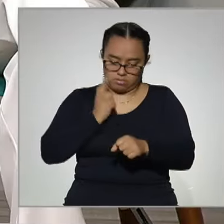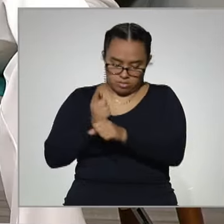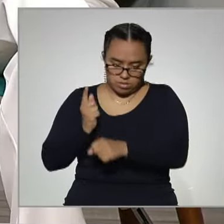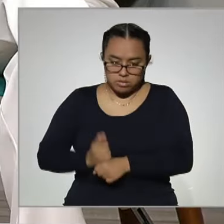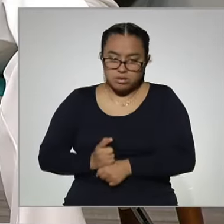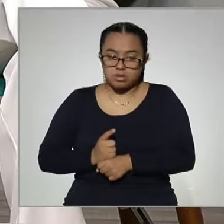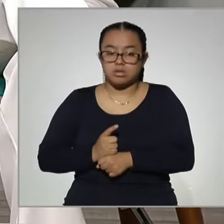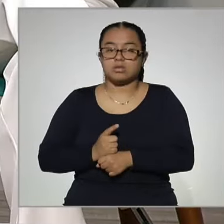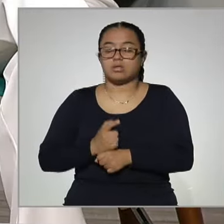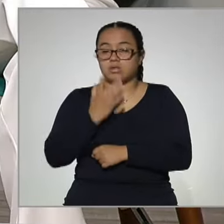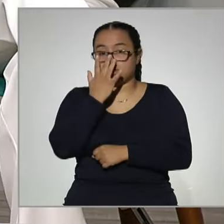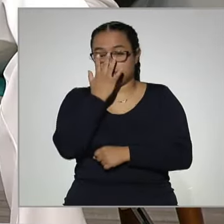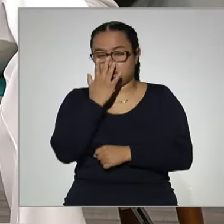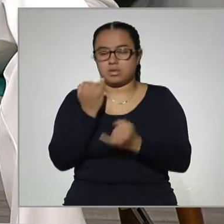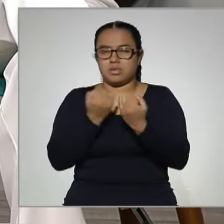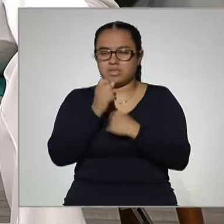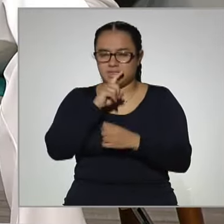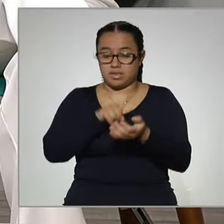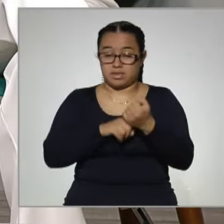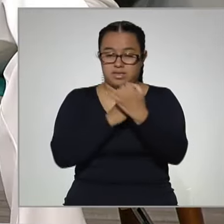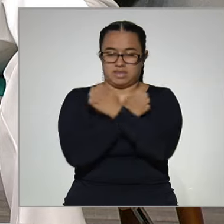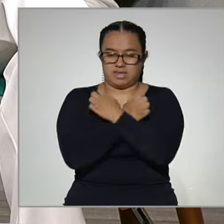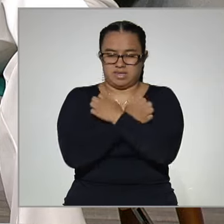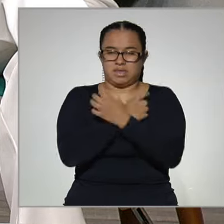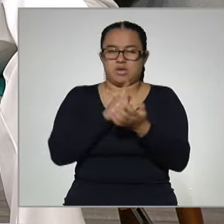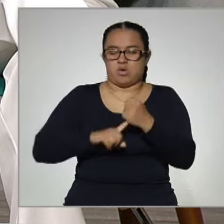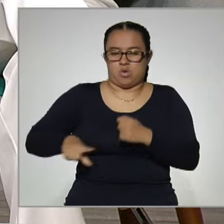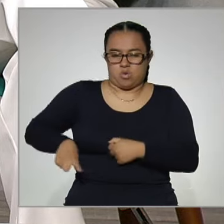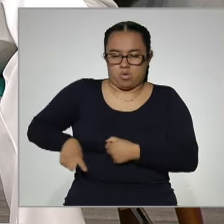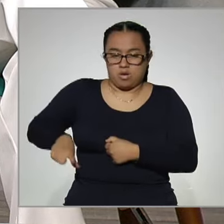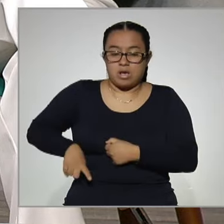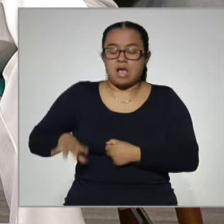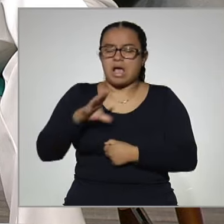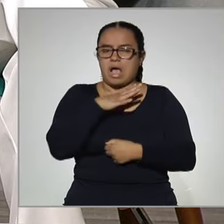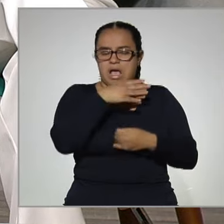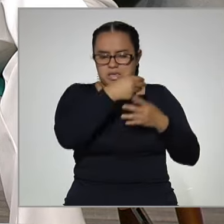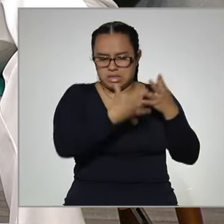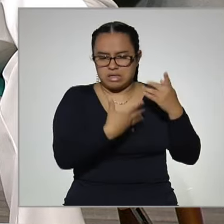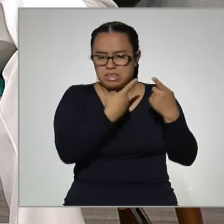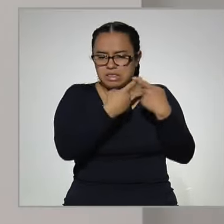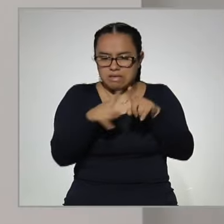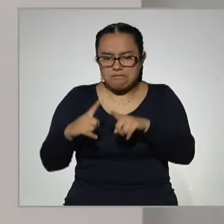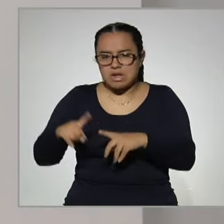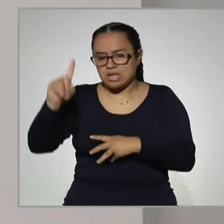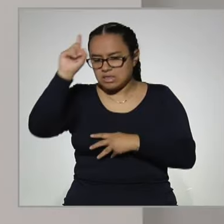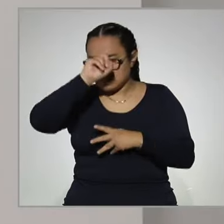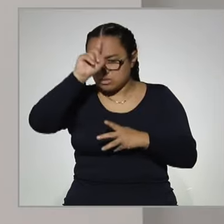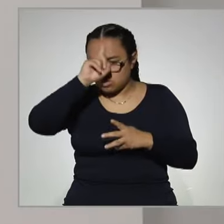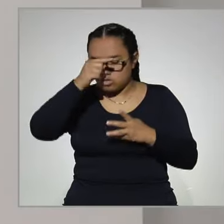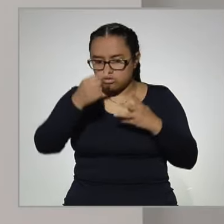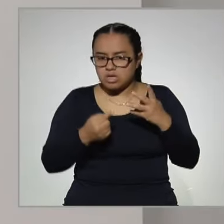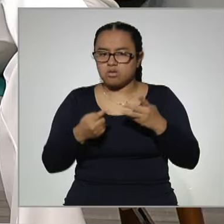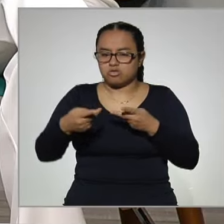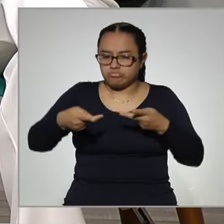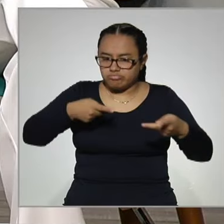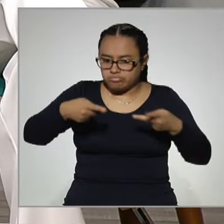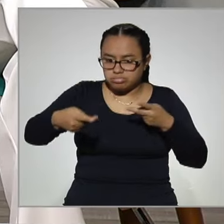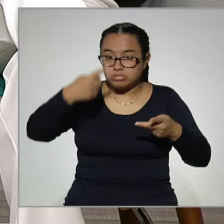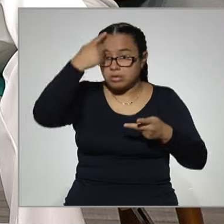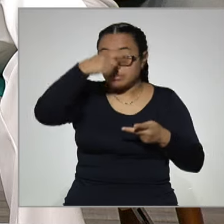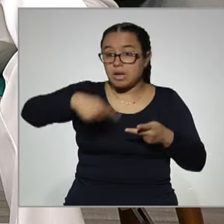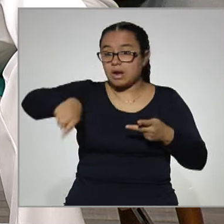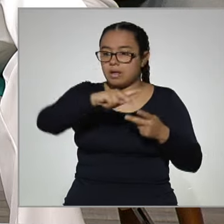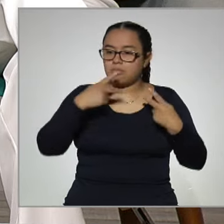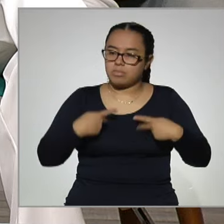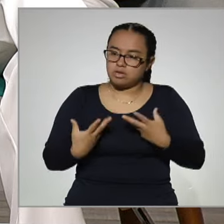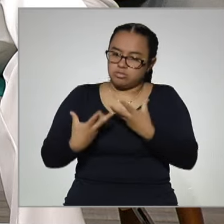que en el sistema educativo público, pues tenemos una serie de herramientas, de estrategias para acompañar a